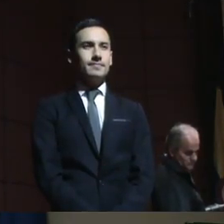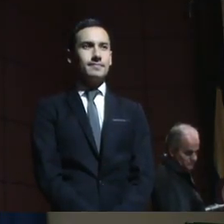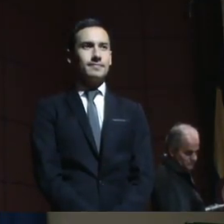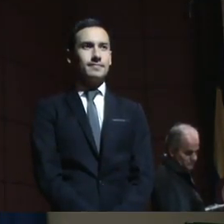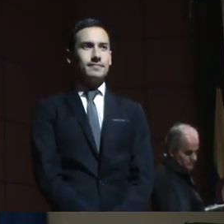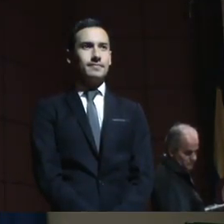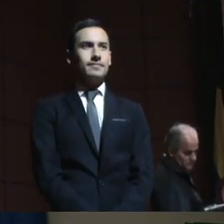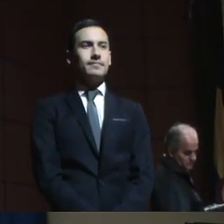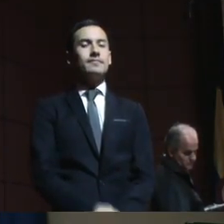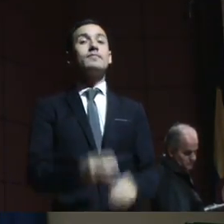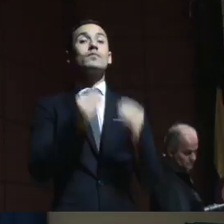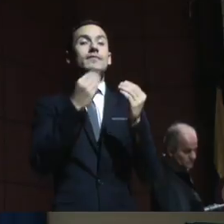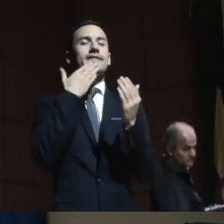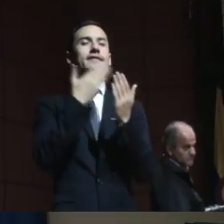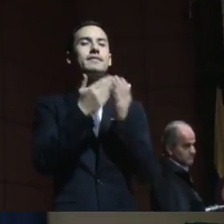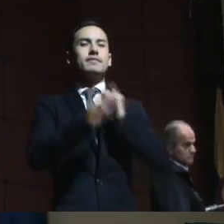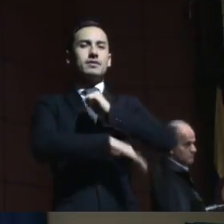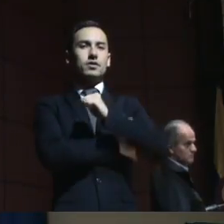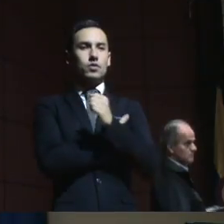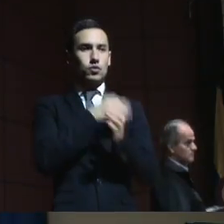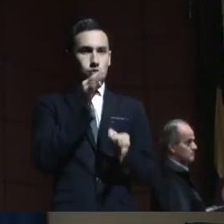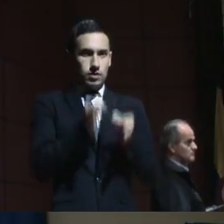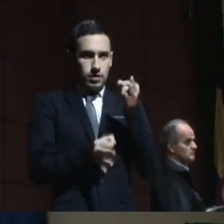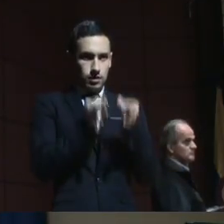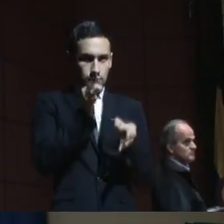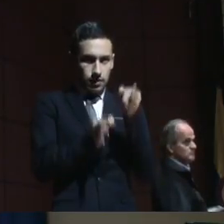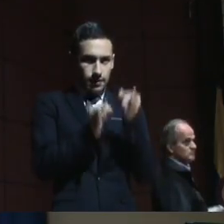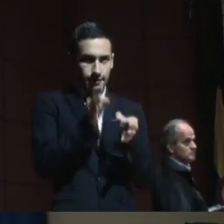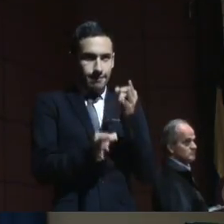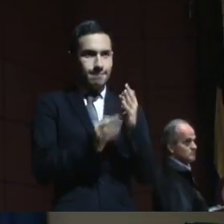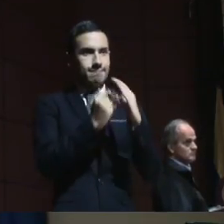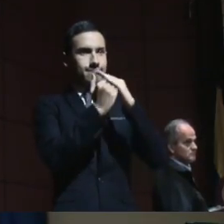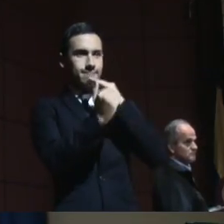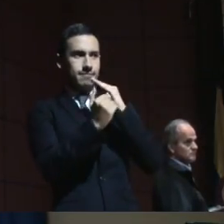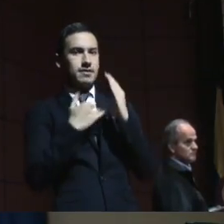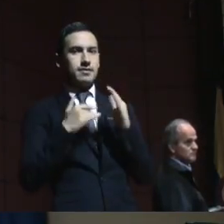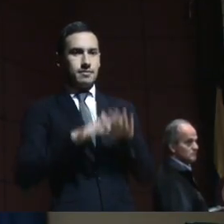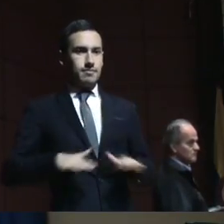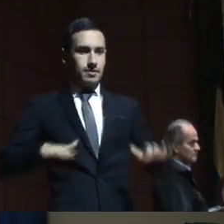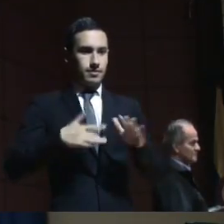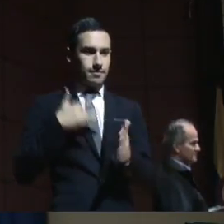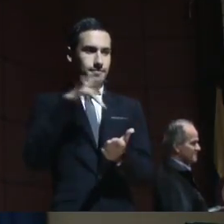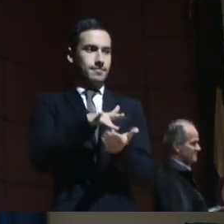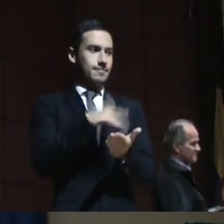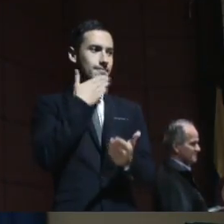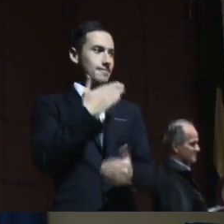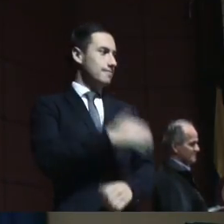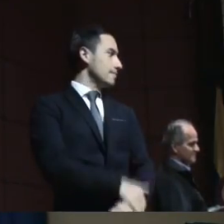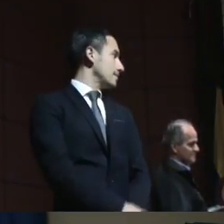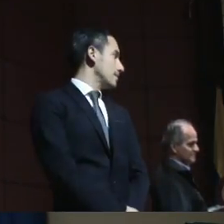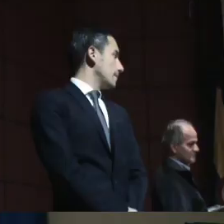Muchas gracias al Ministerio de Justicia por este espacio. Creo que yo soy más bajita.